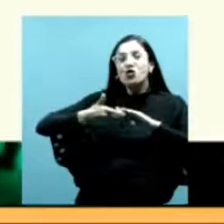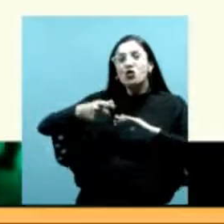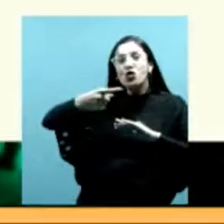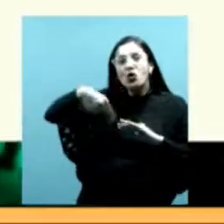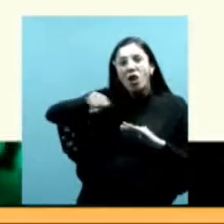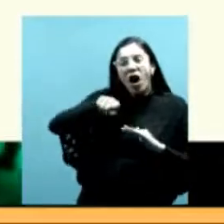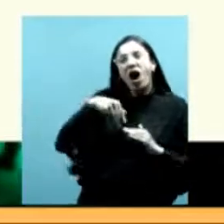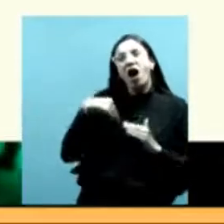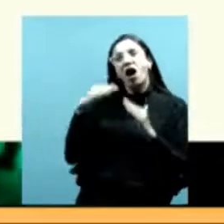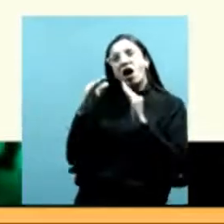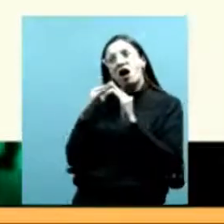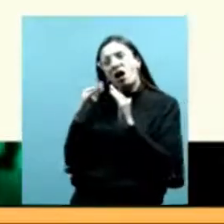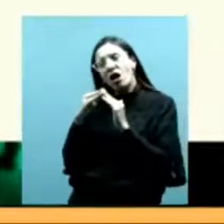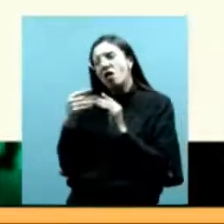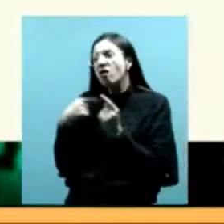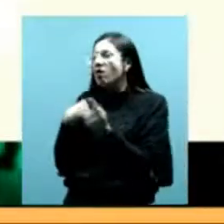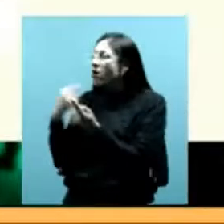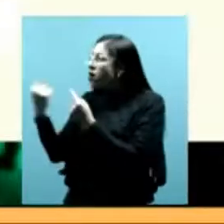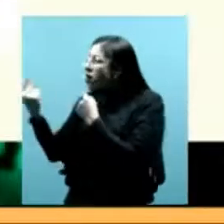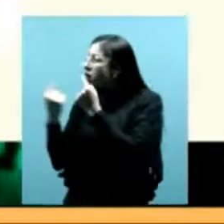las casas conversando con las personas